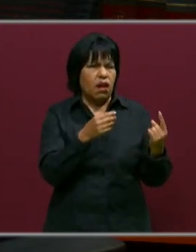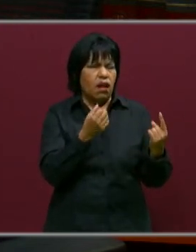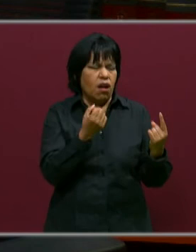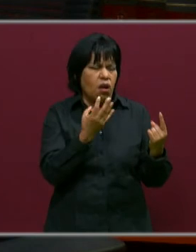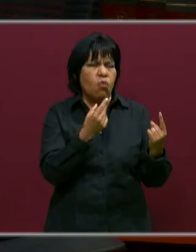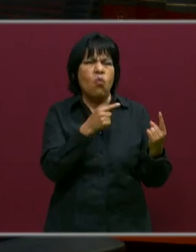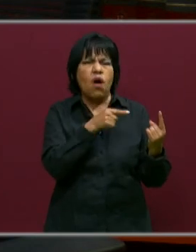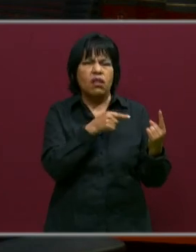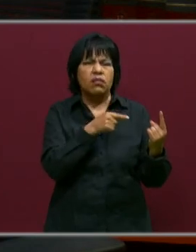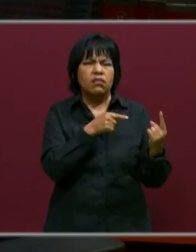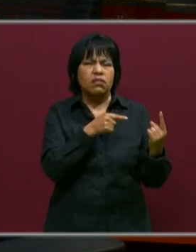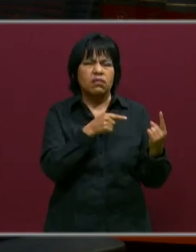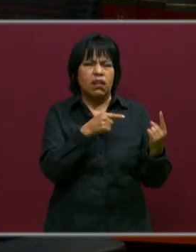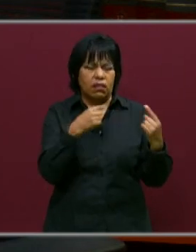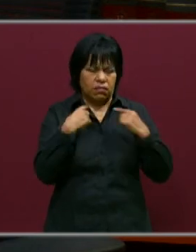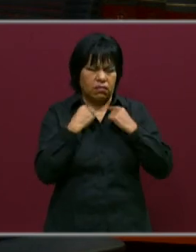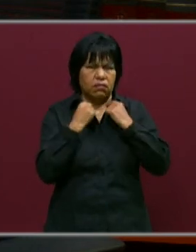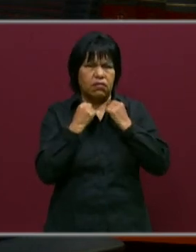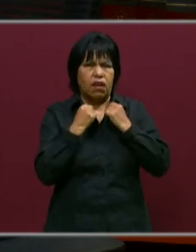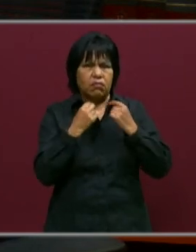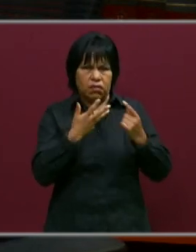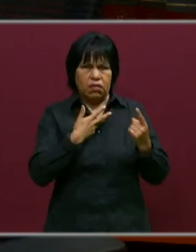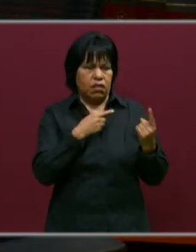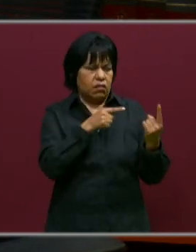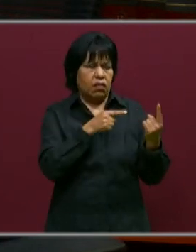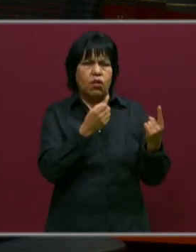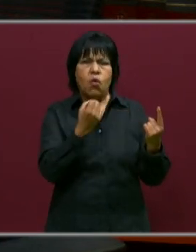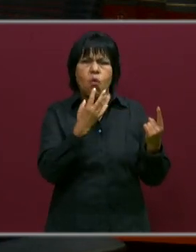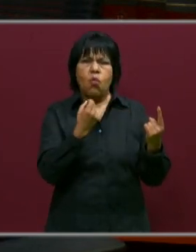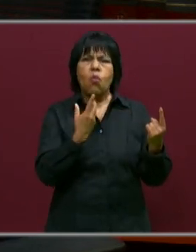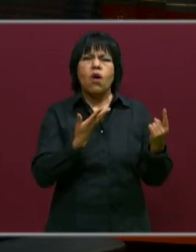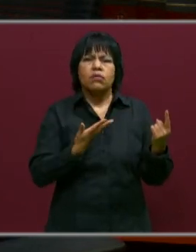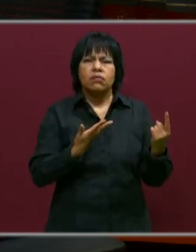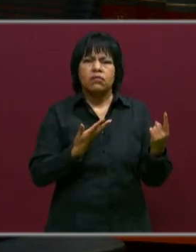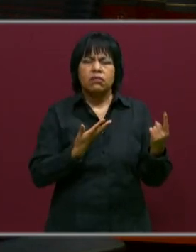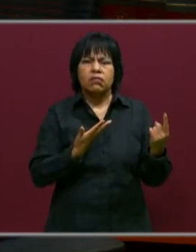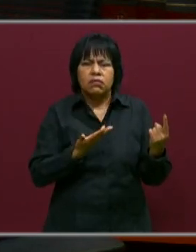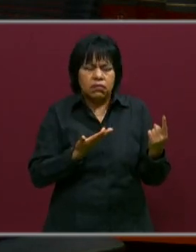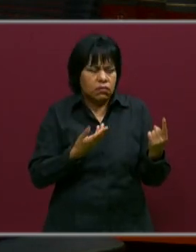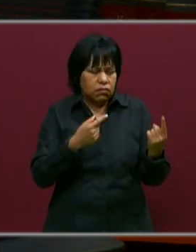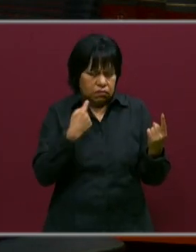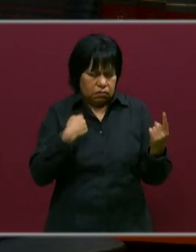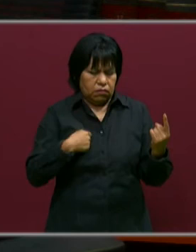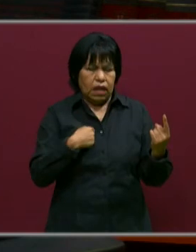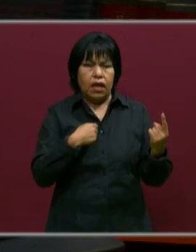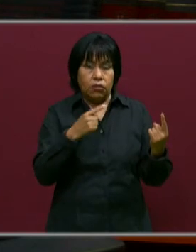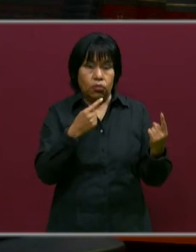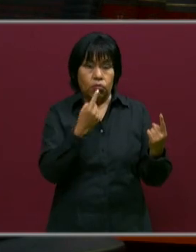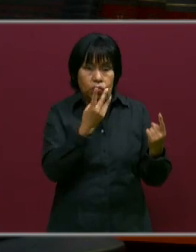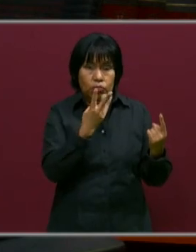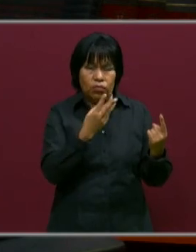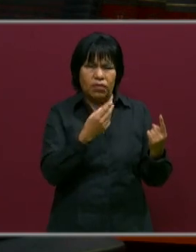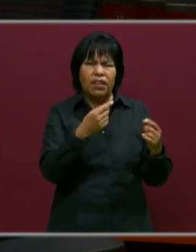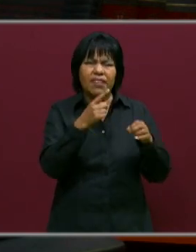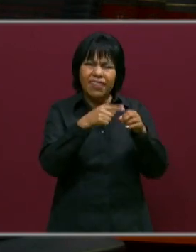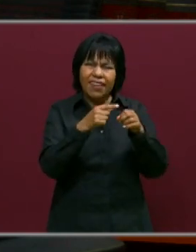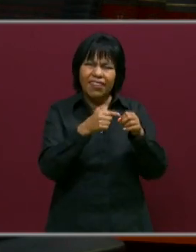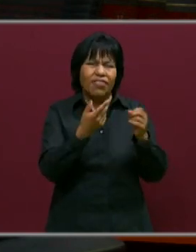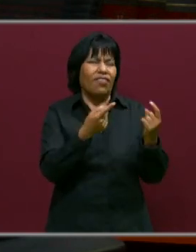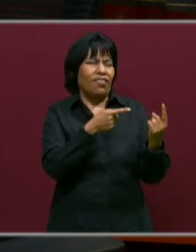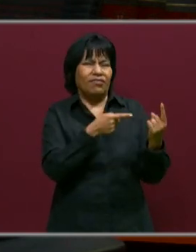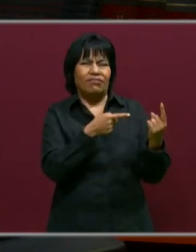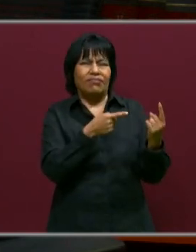camisas tienes, cuántas playeras tienes, cuántas, este, y las sabes contar y de qué colores son.